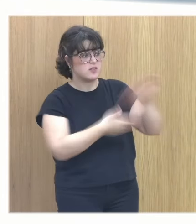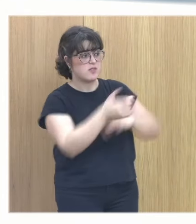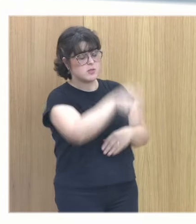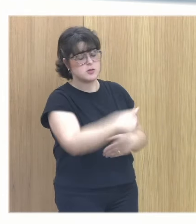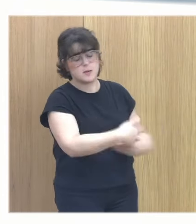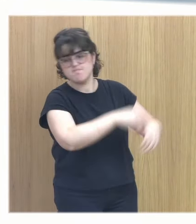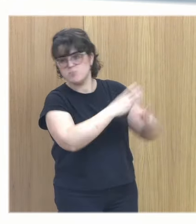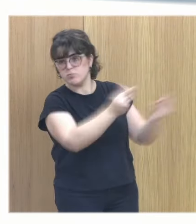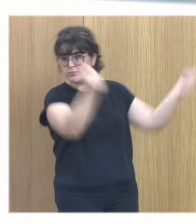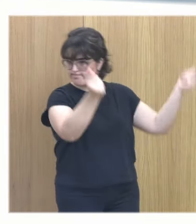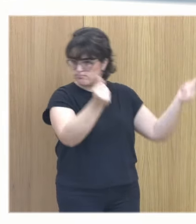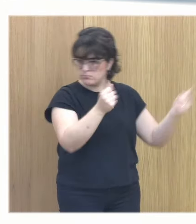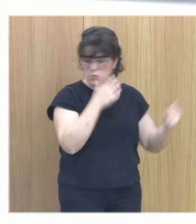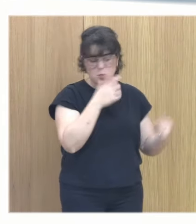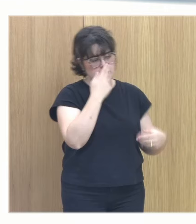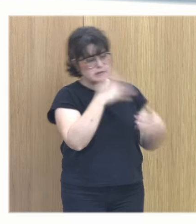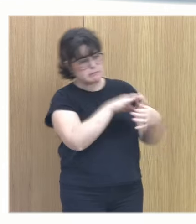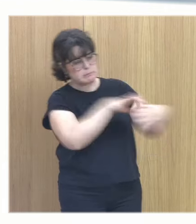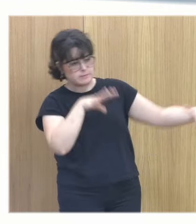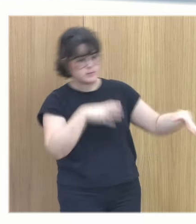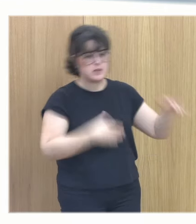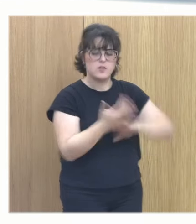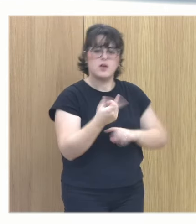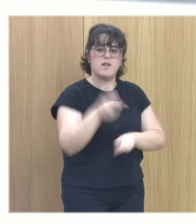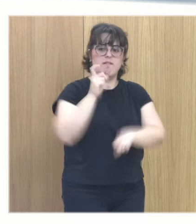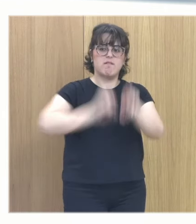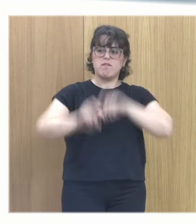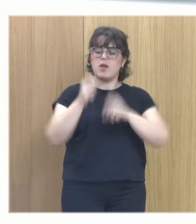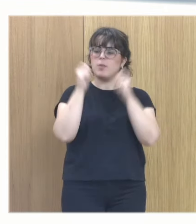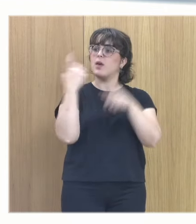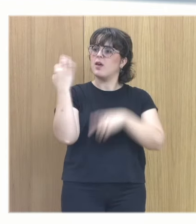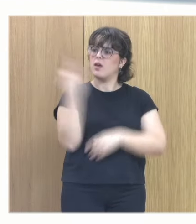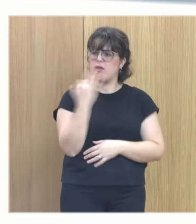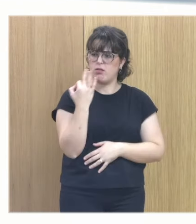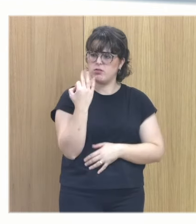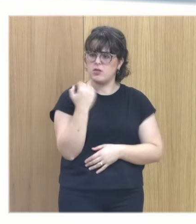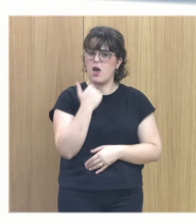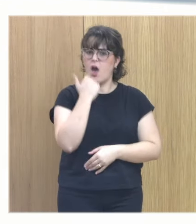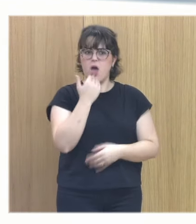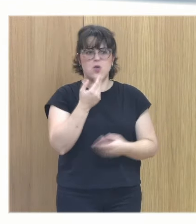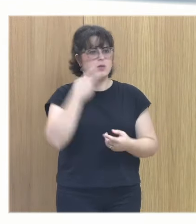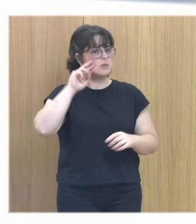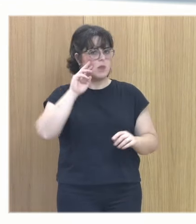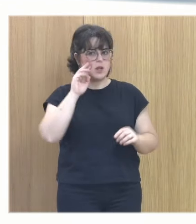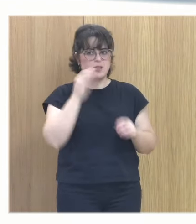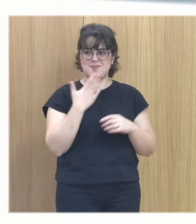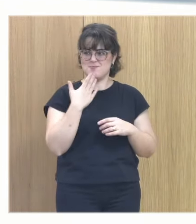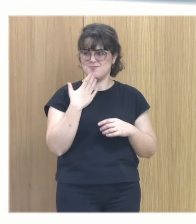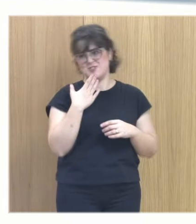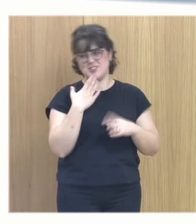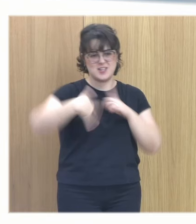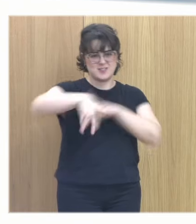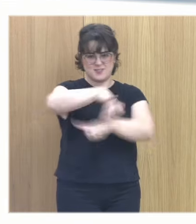entonces uno tiene que volver hacia atrás y darse cuenta de que esto es algo es una vivencia es el aire del que hablaba al